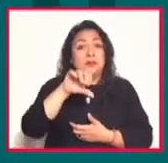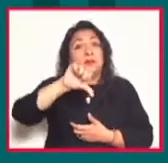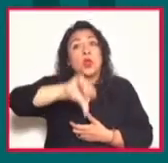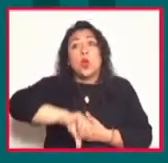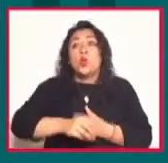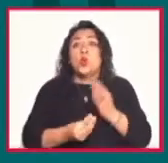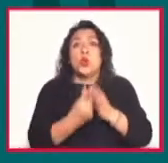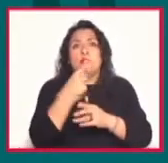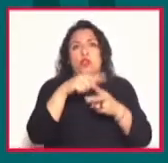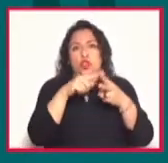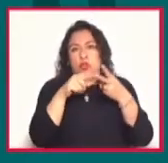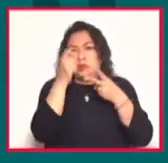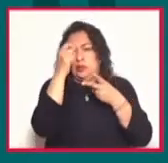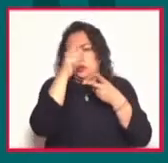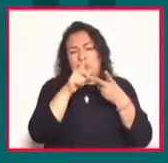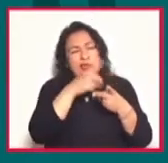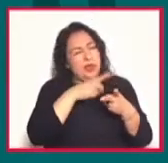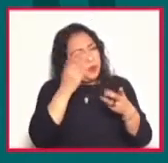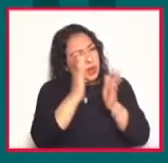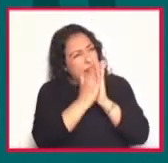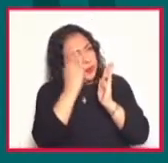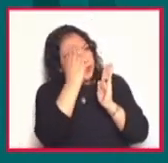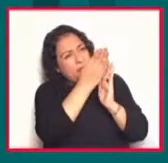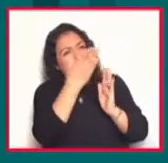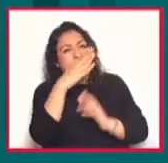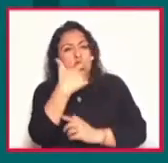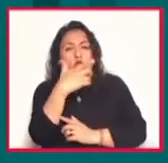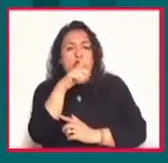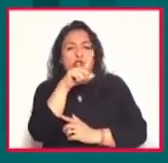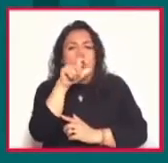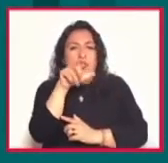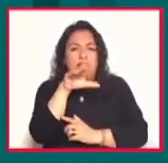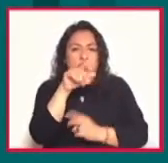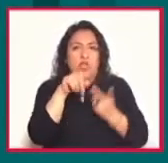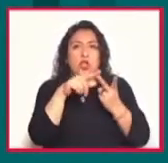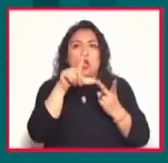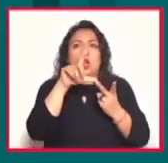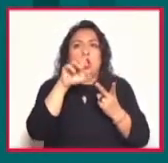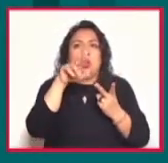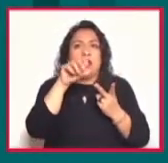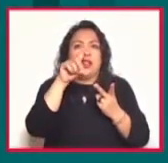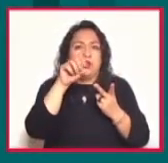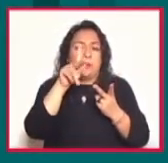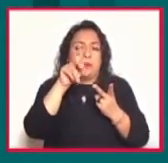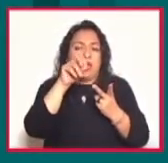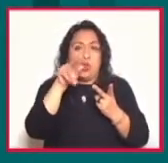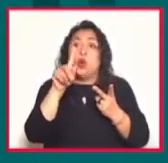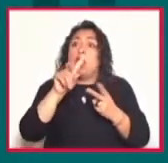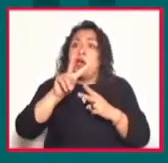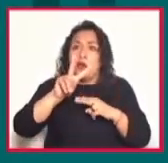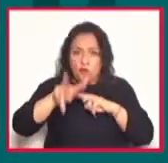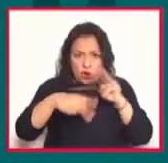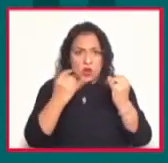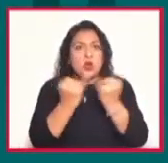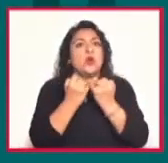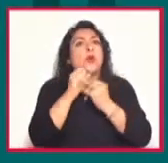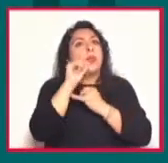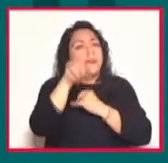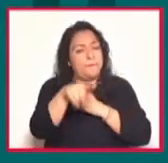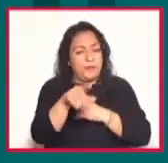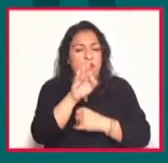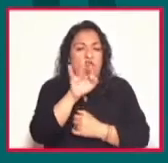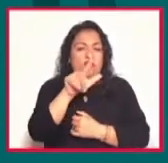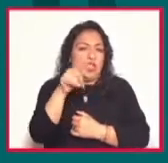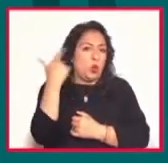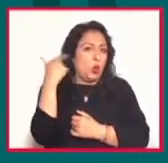autores que no pueden faltar en el librero son Gonzalo Celorio y Leonardo Padura, quienes también estuvieron presentes de manera virtual en la Feria Internacional del Libro para